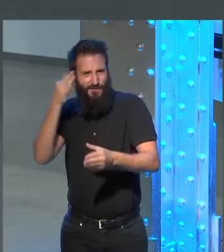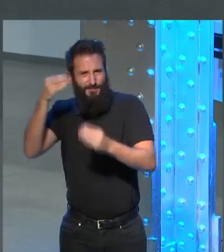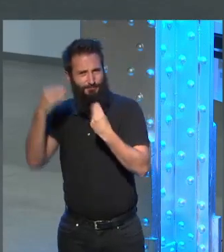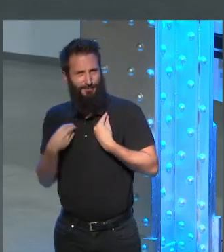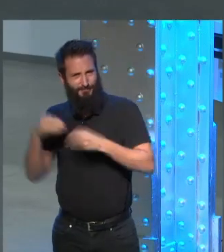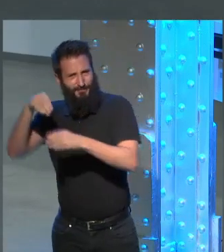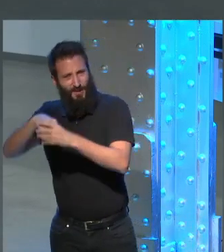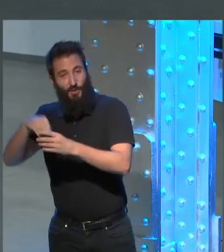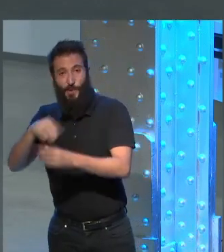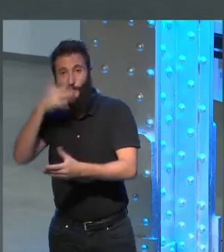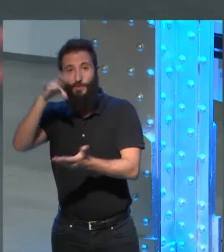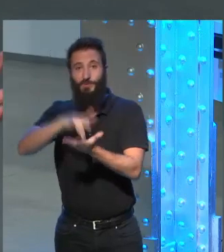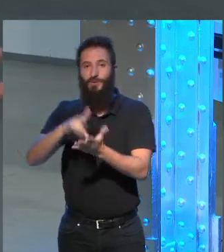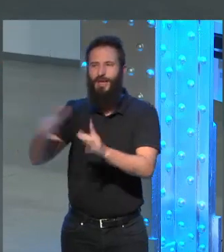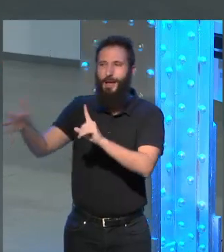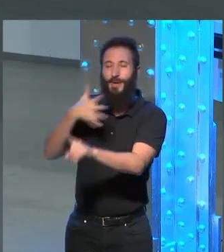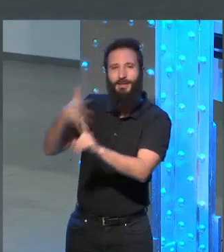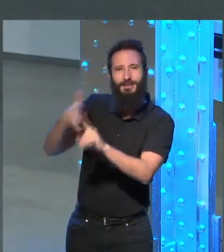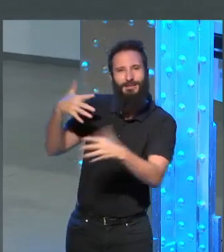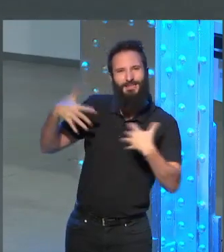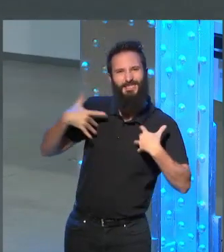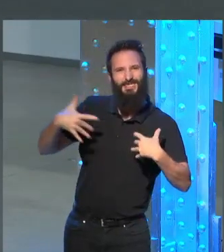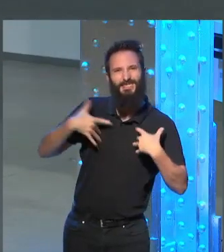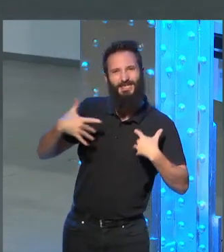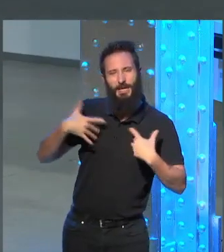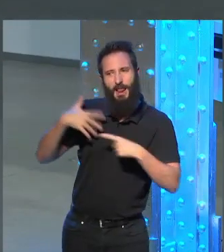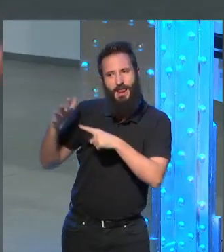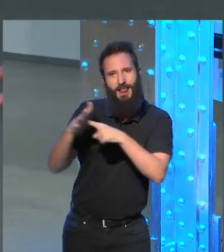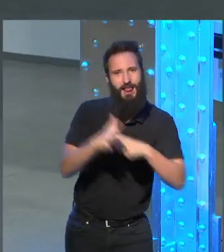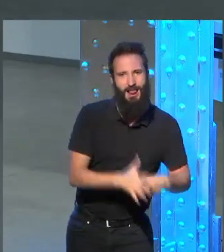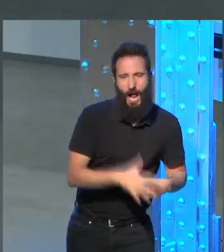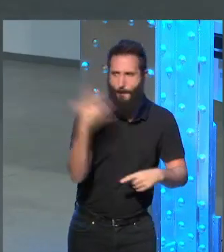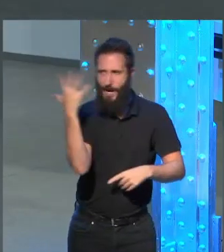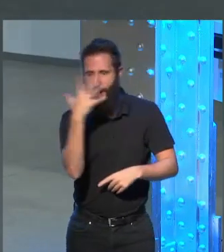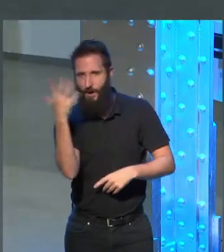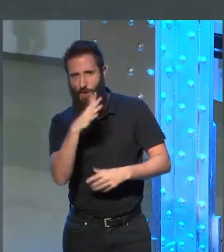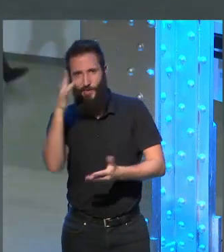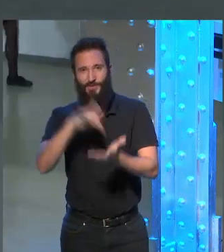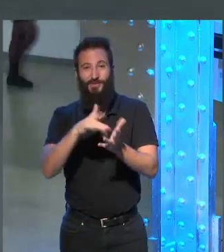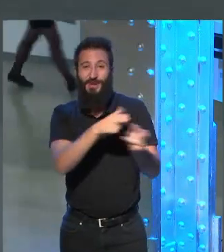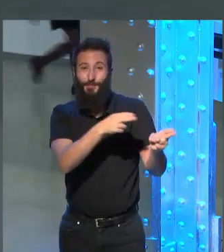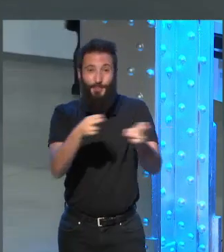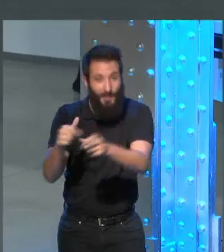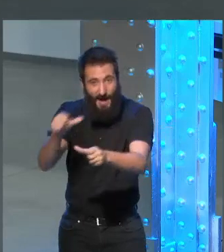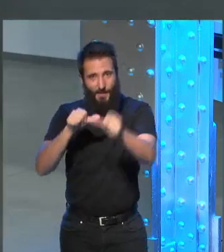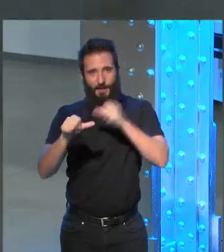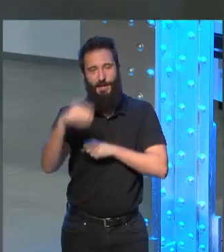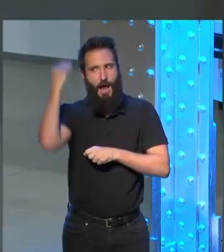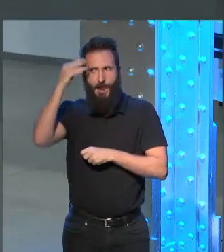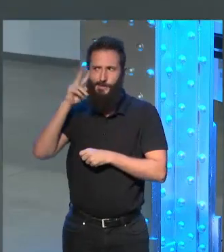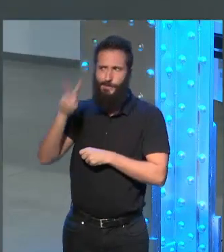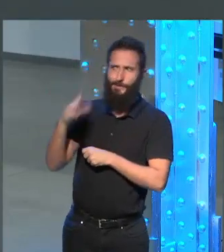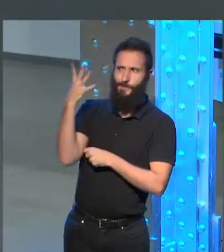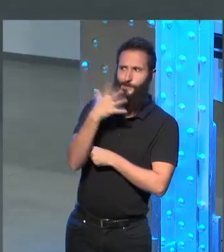y que eran víctimas de discriminación de prejuicio a raíz de los atentados terroristas y que era el tema